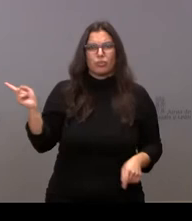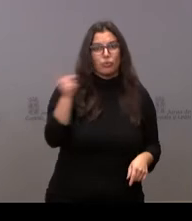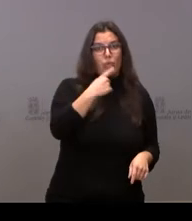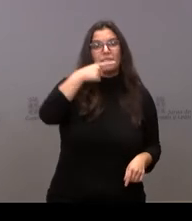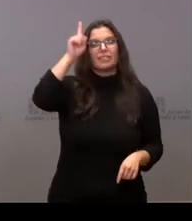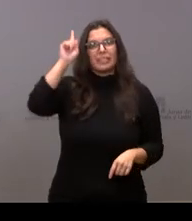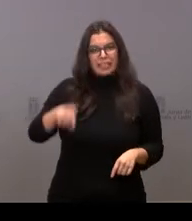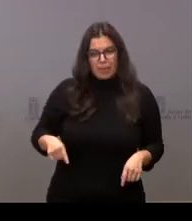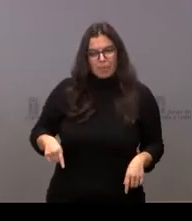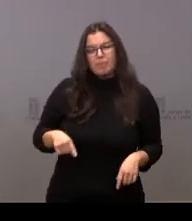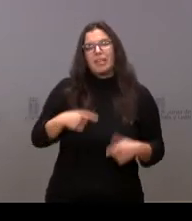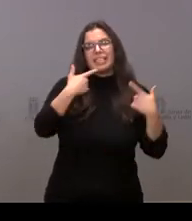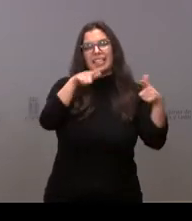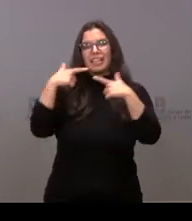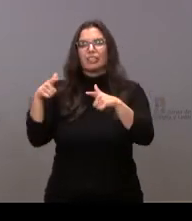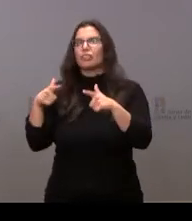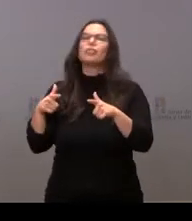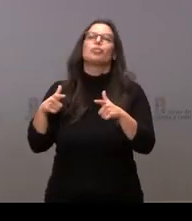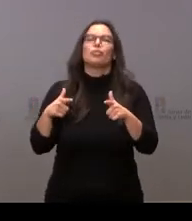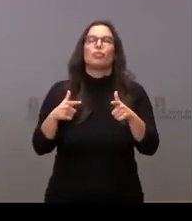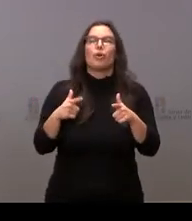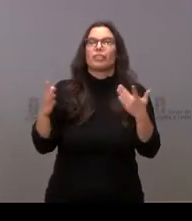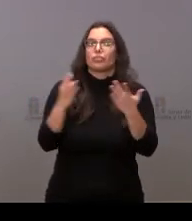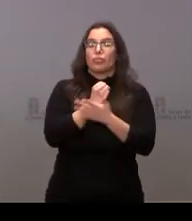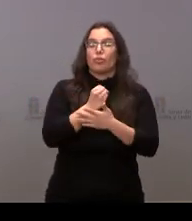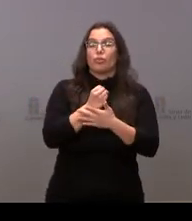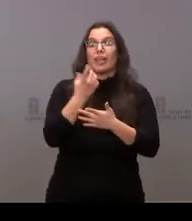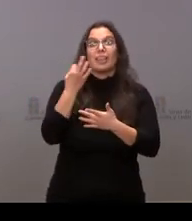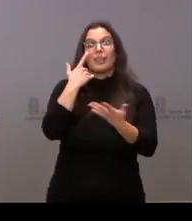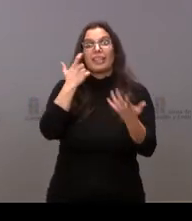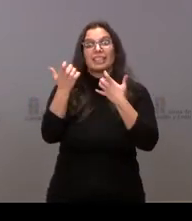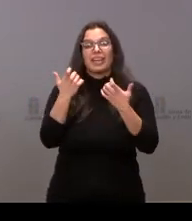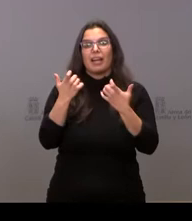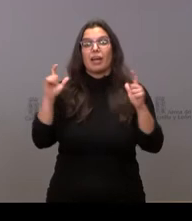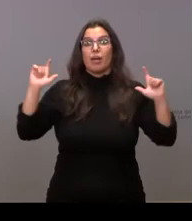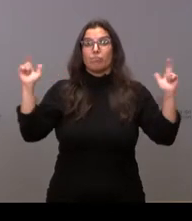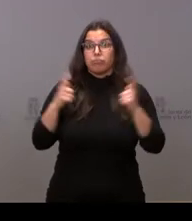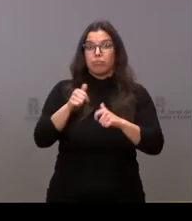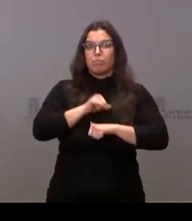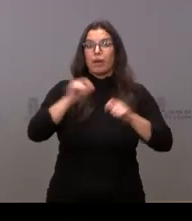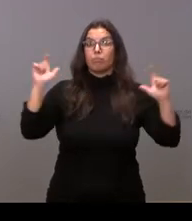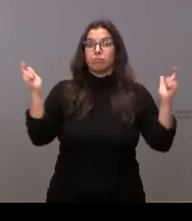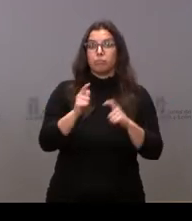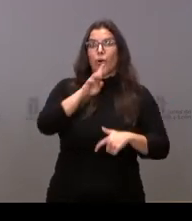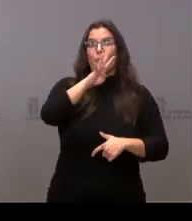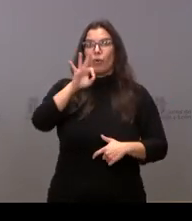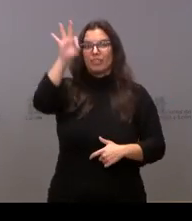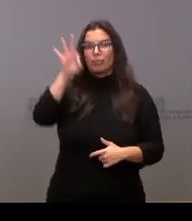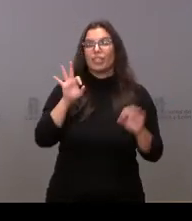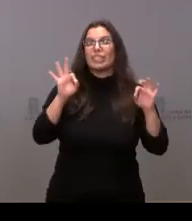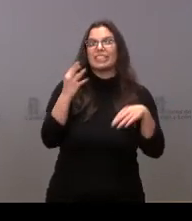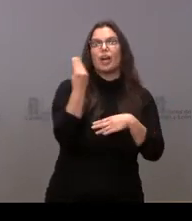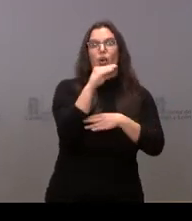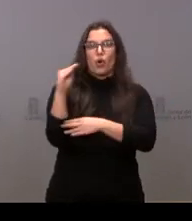en todos los sectores productivos y hay que destacar una bajada de un 40% en el paro juvenil durante